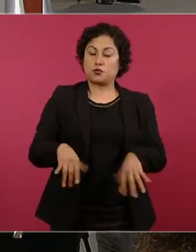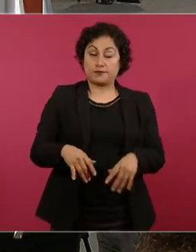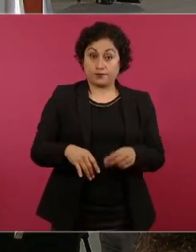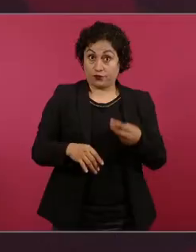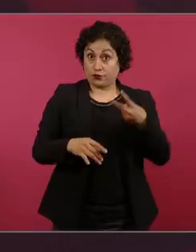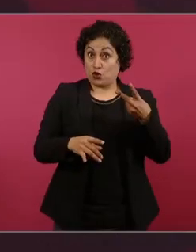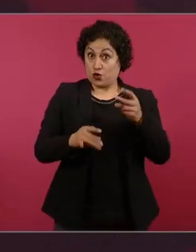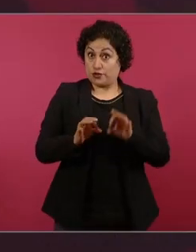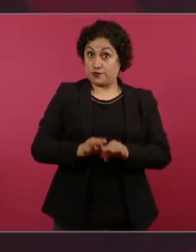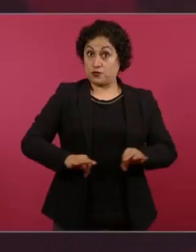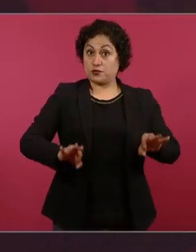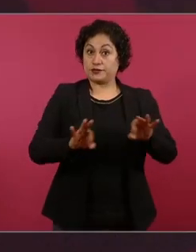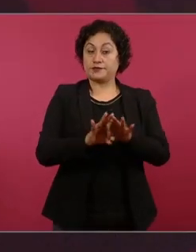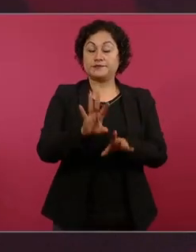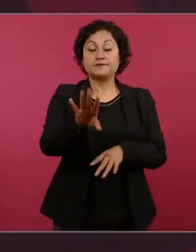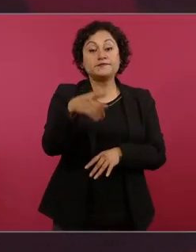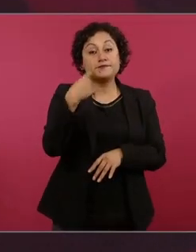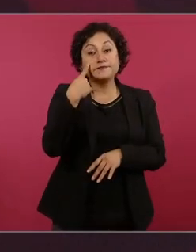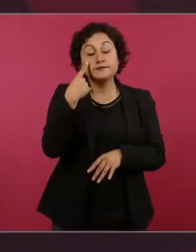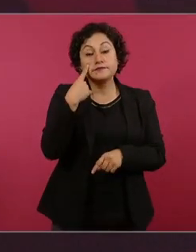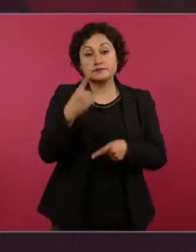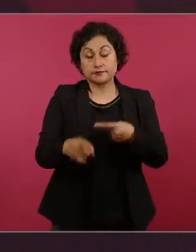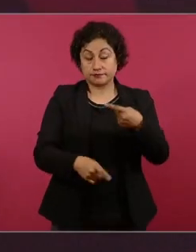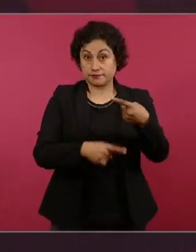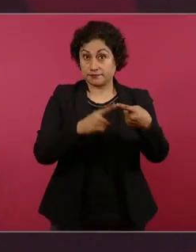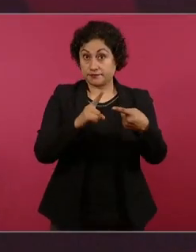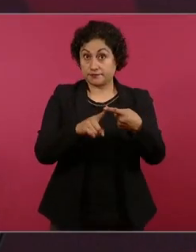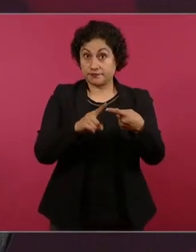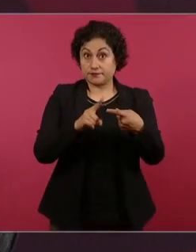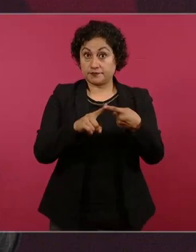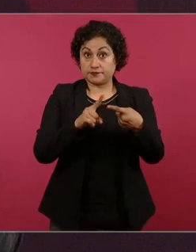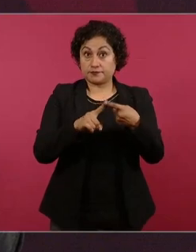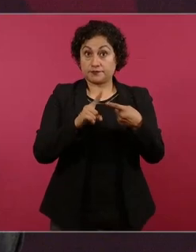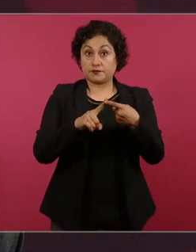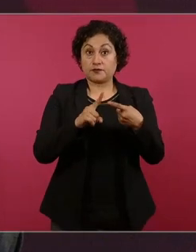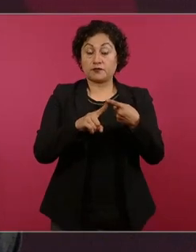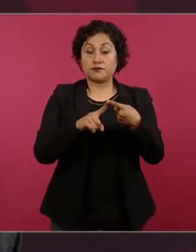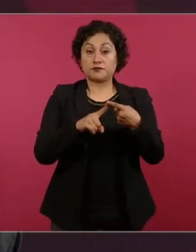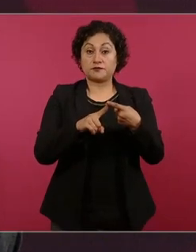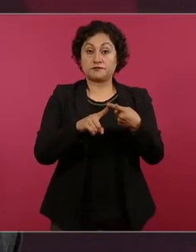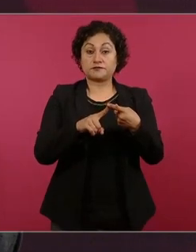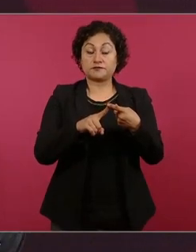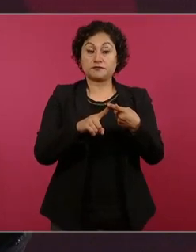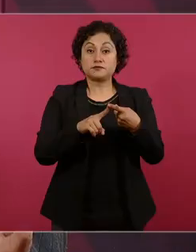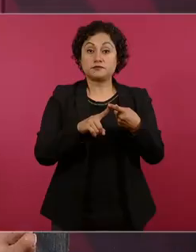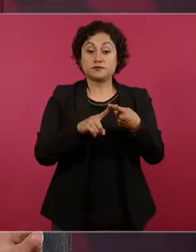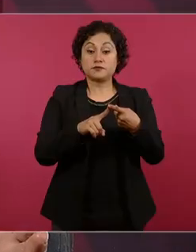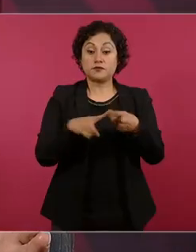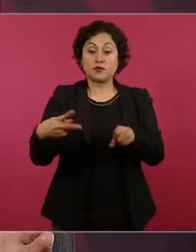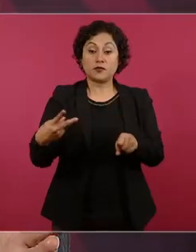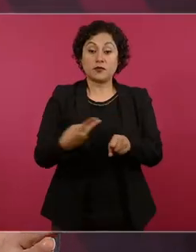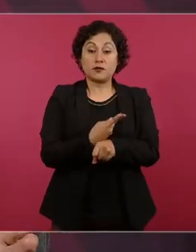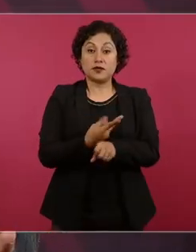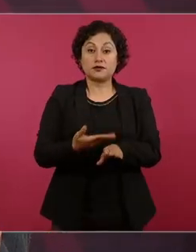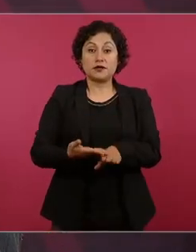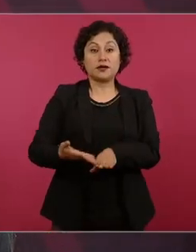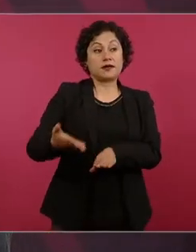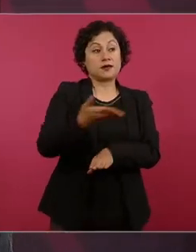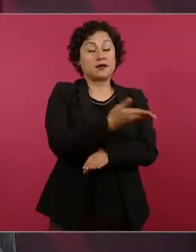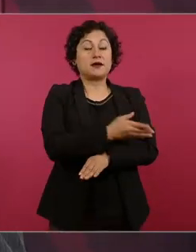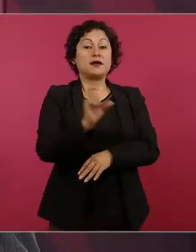primero el que desde la época del presidente Echeverría